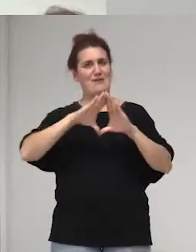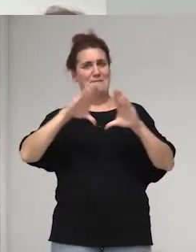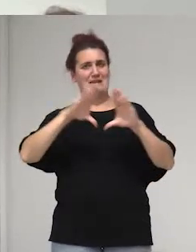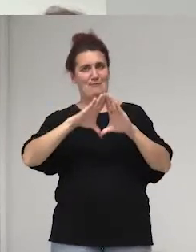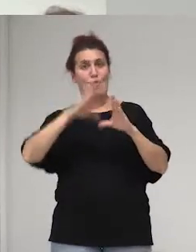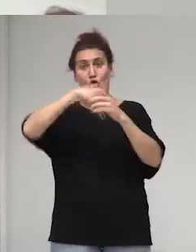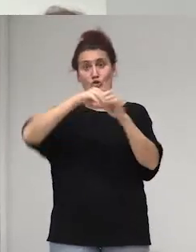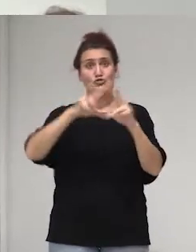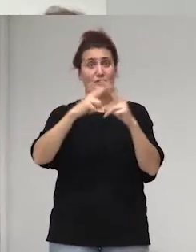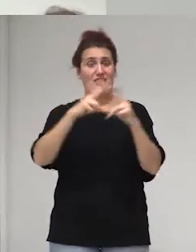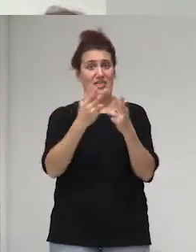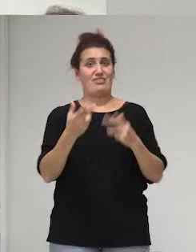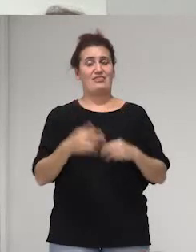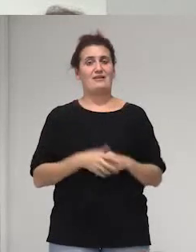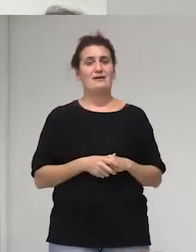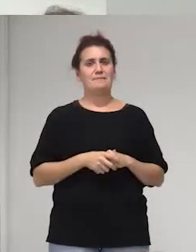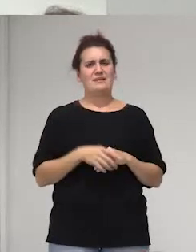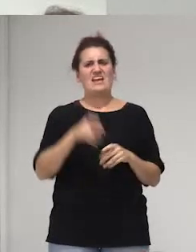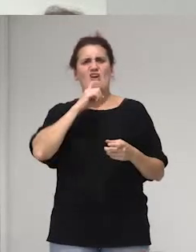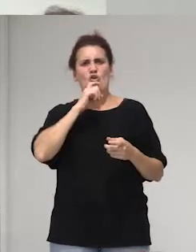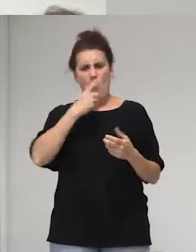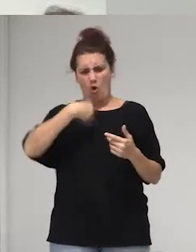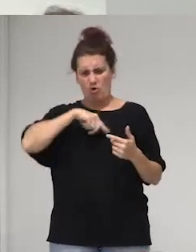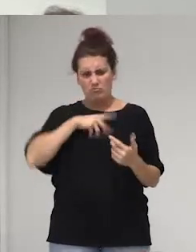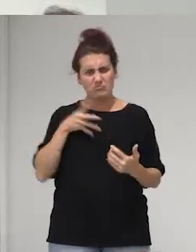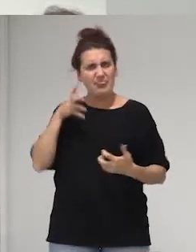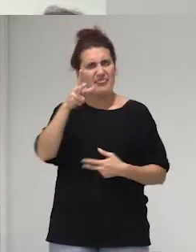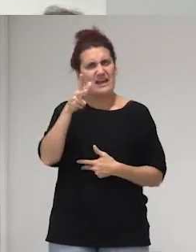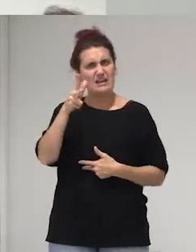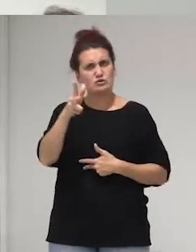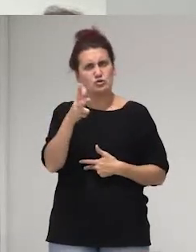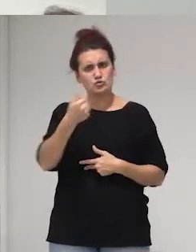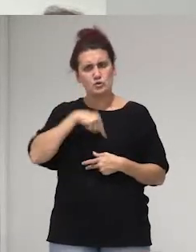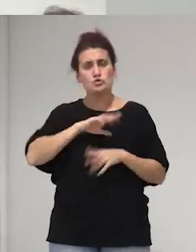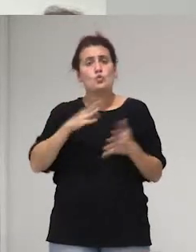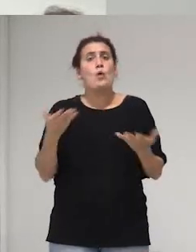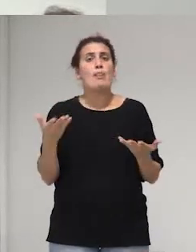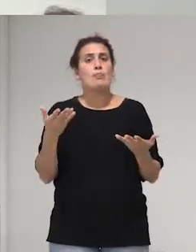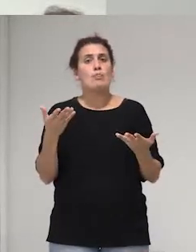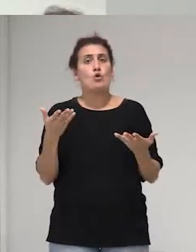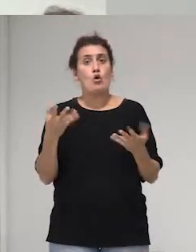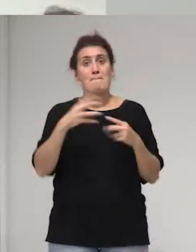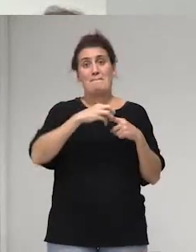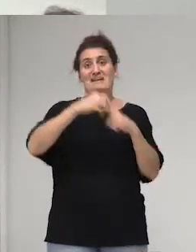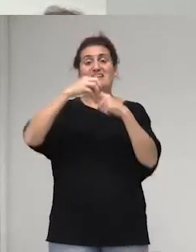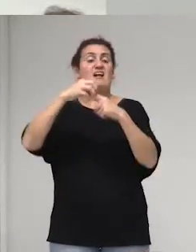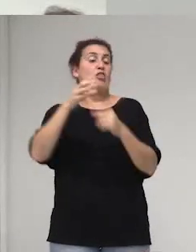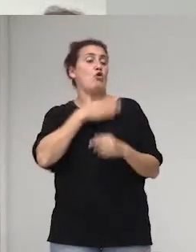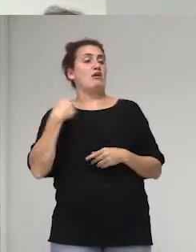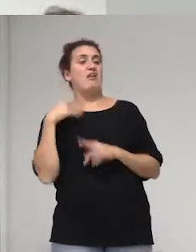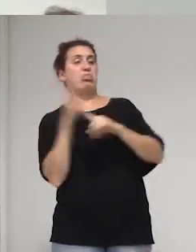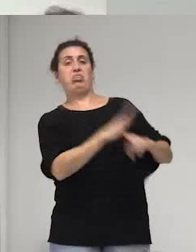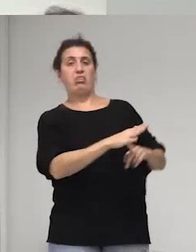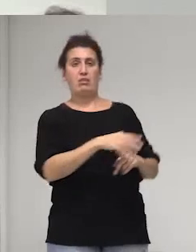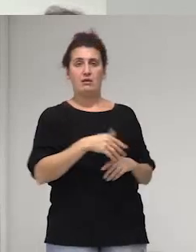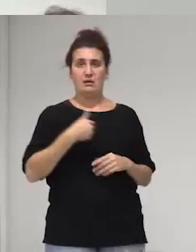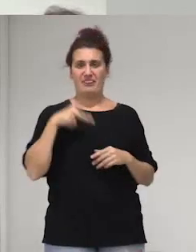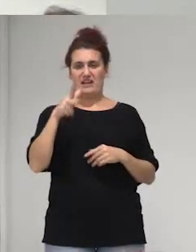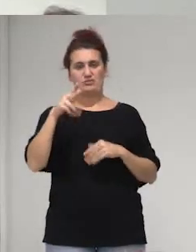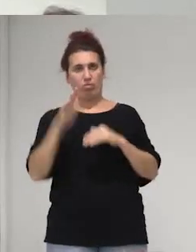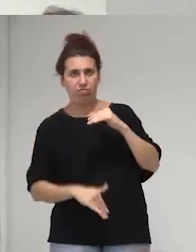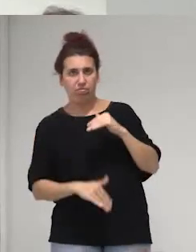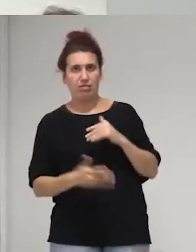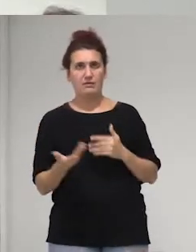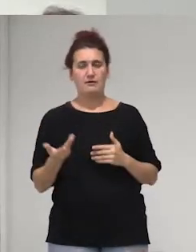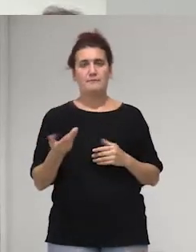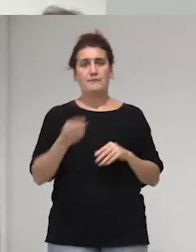sociedad y cómo convulsionan nuestros derechos cuando cuando cuando al patriarcado se le antoja porque